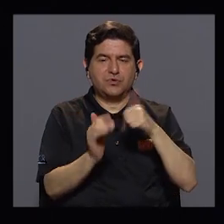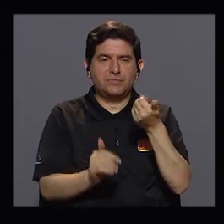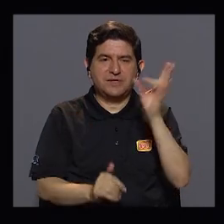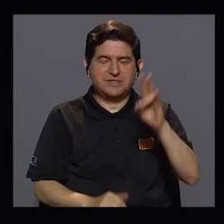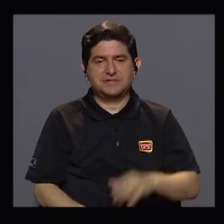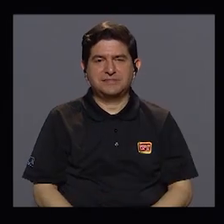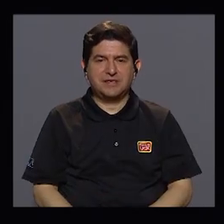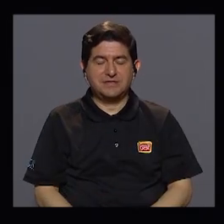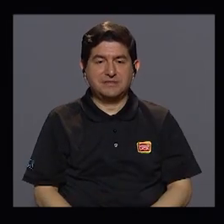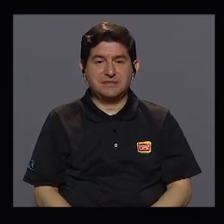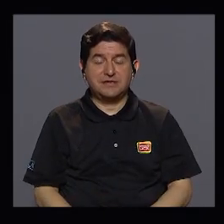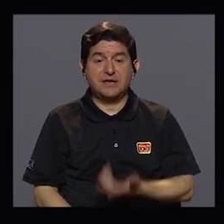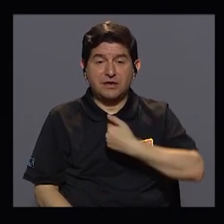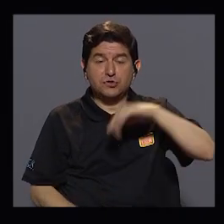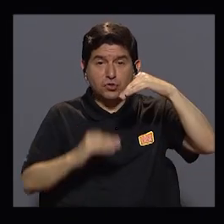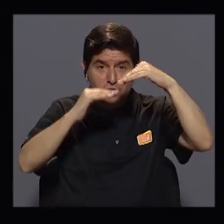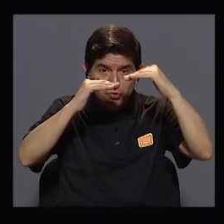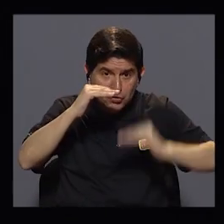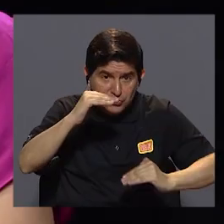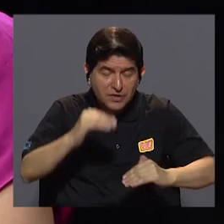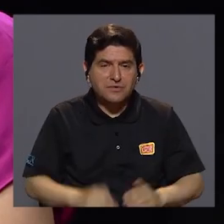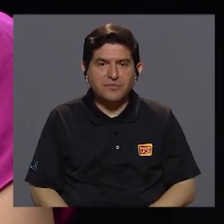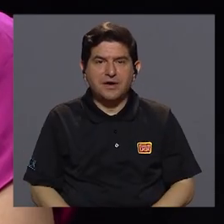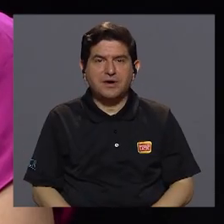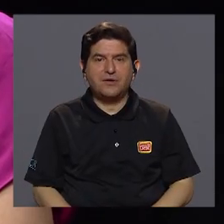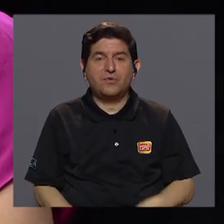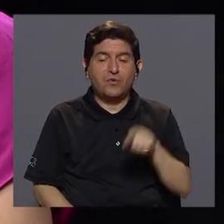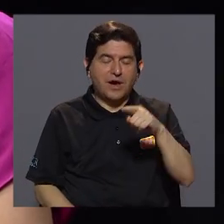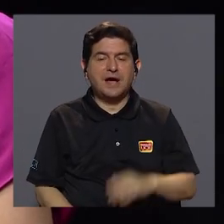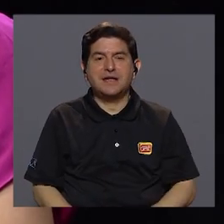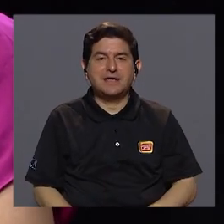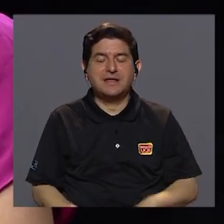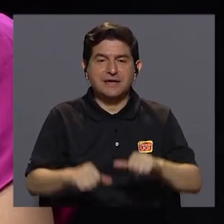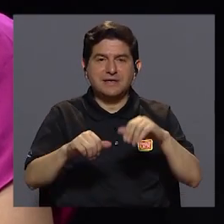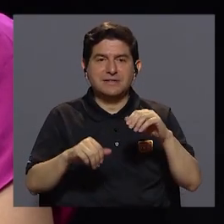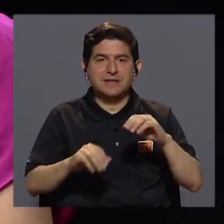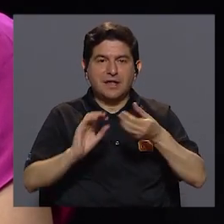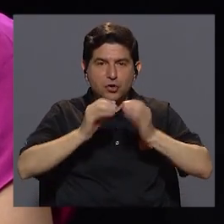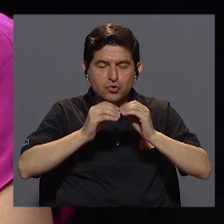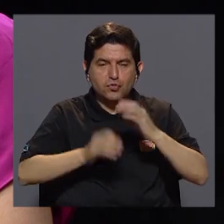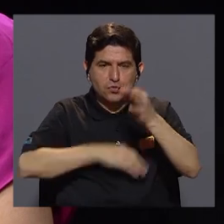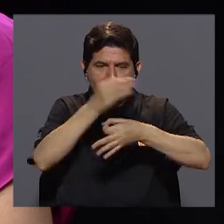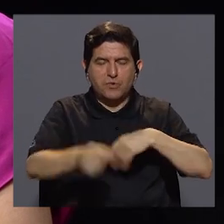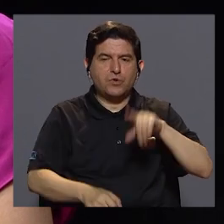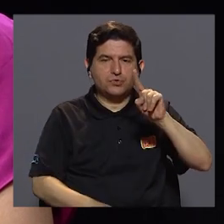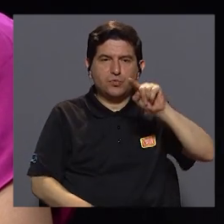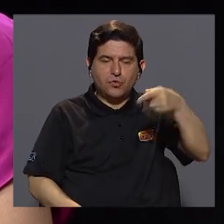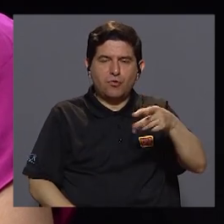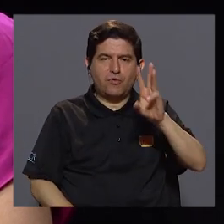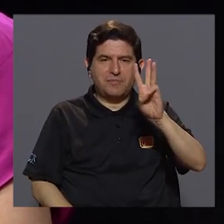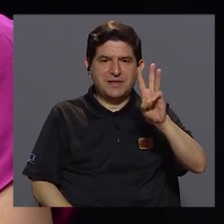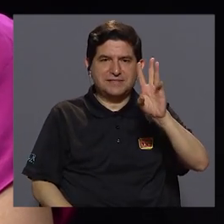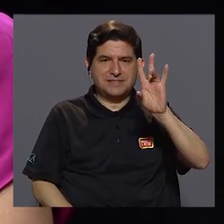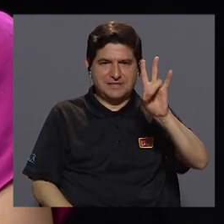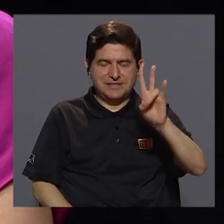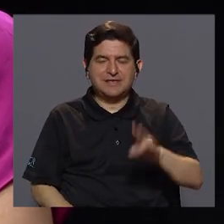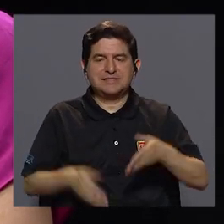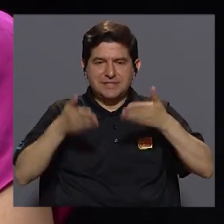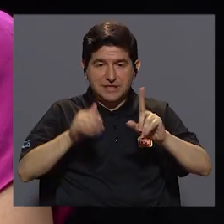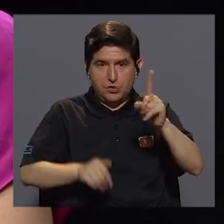fecundidad. Estamos inclusive por debajo de la zona de reemplazo, 1,67 hijos por mujer